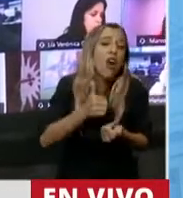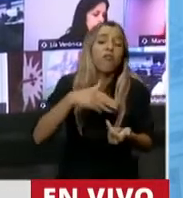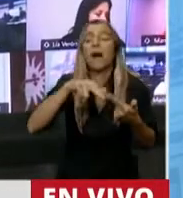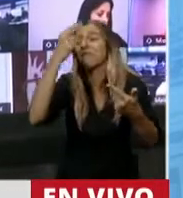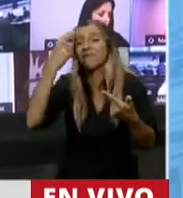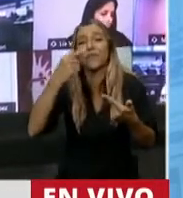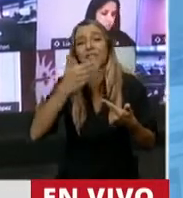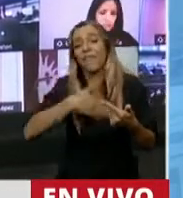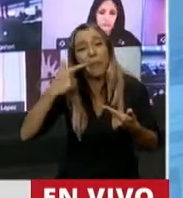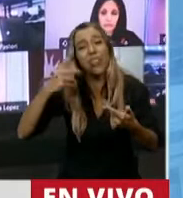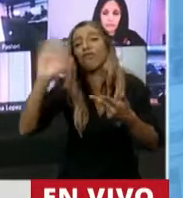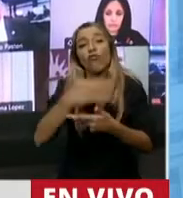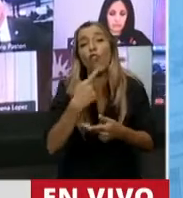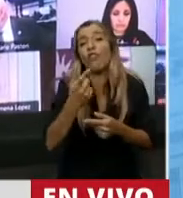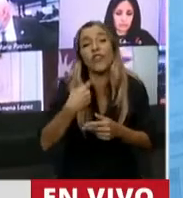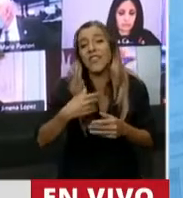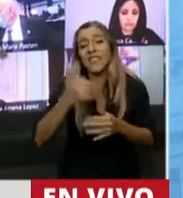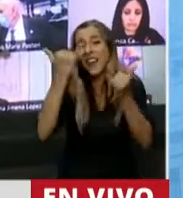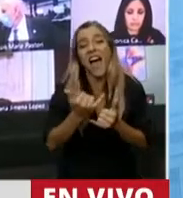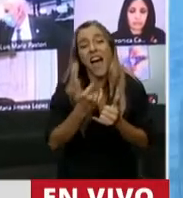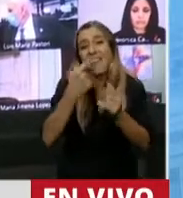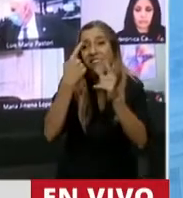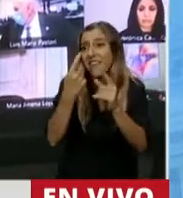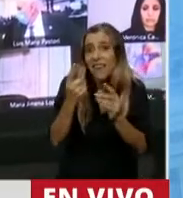y no se cita las estadísticas que no convienen.